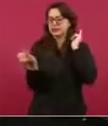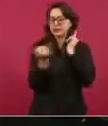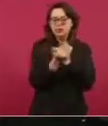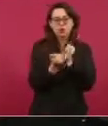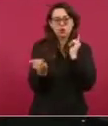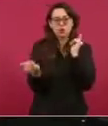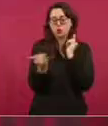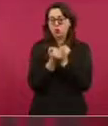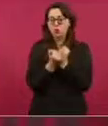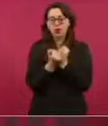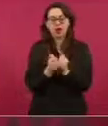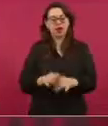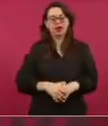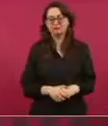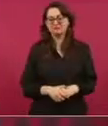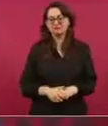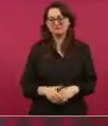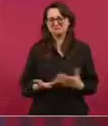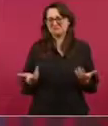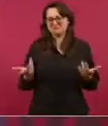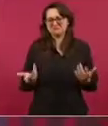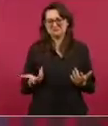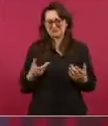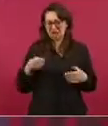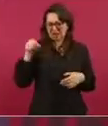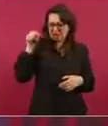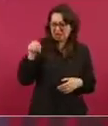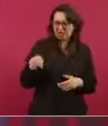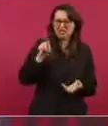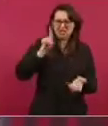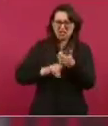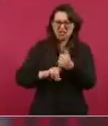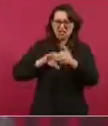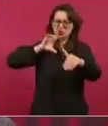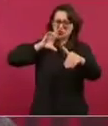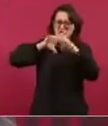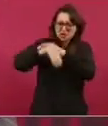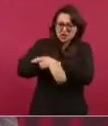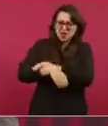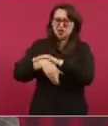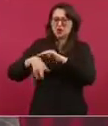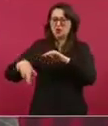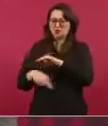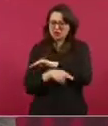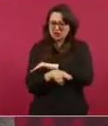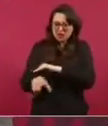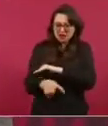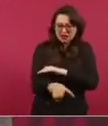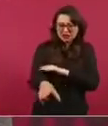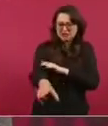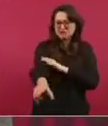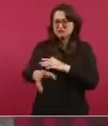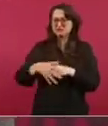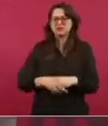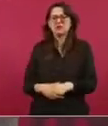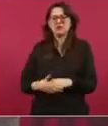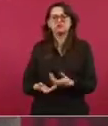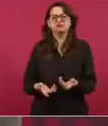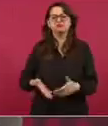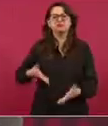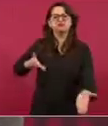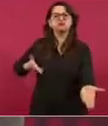quisieron con los mantos acuíferos, con los ríos submarinos,